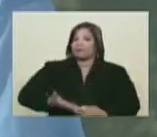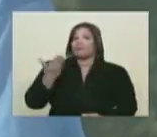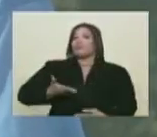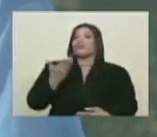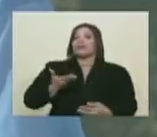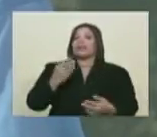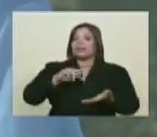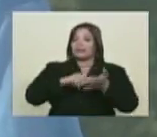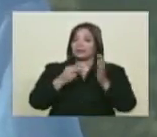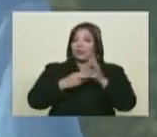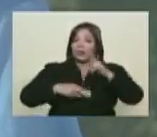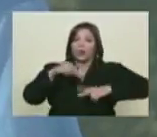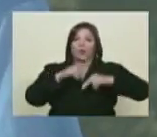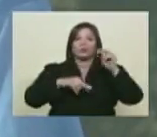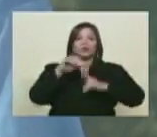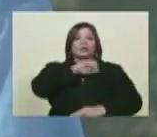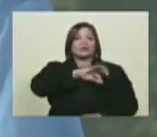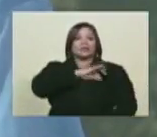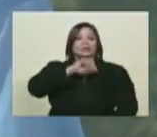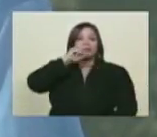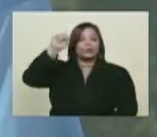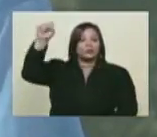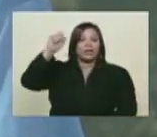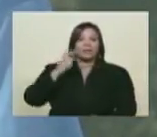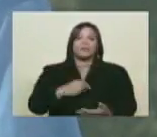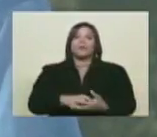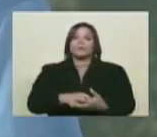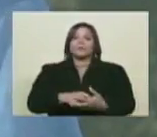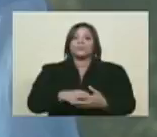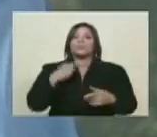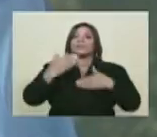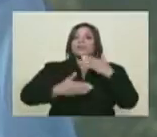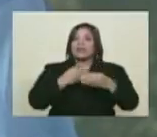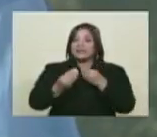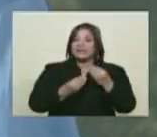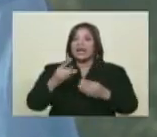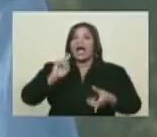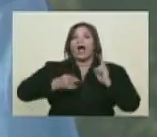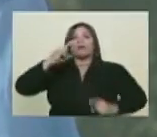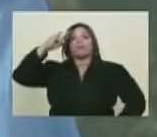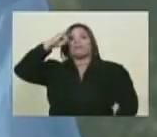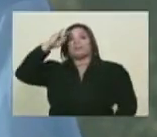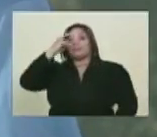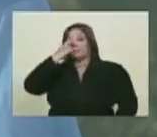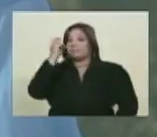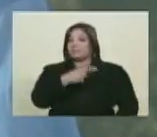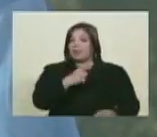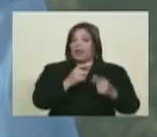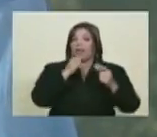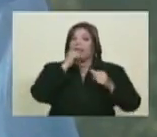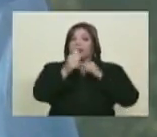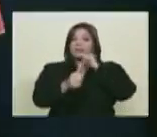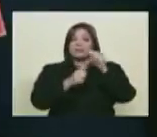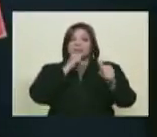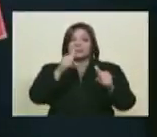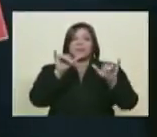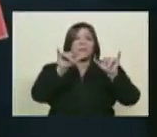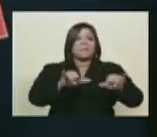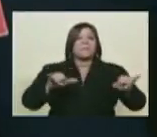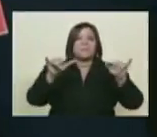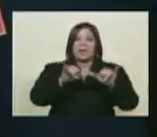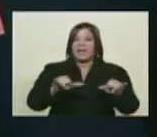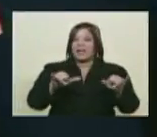inequívoco de la construcción del socialismo. Se ha satanizado en parte por esto mismo